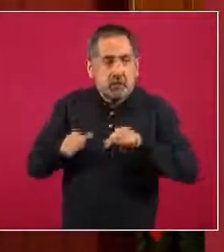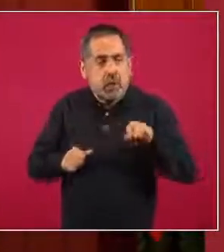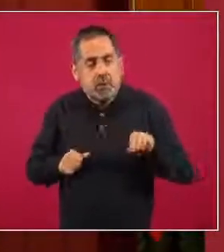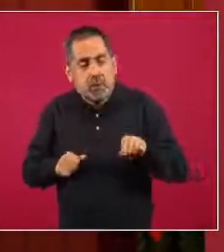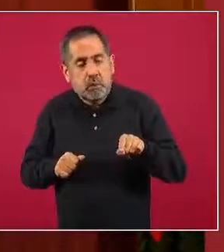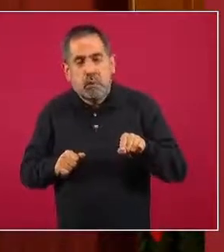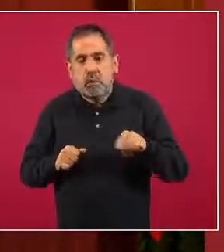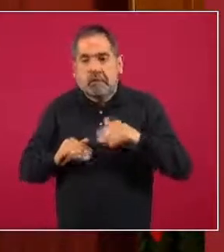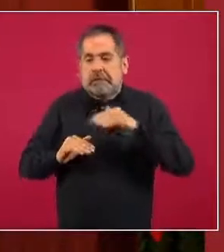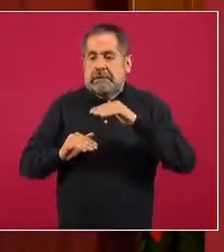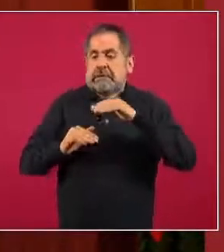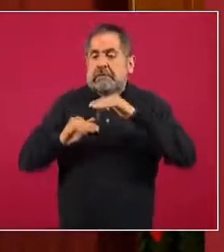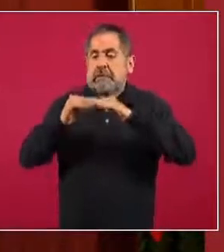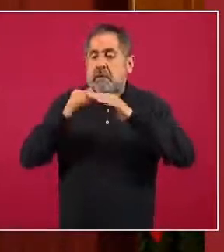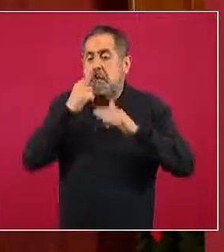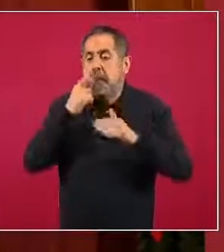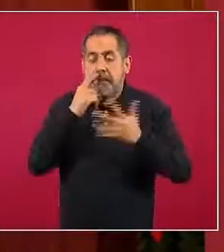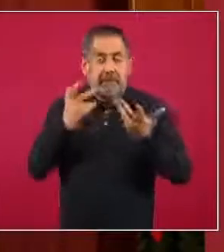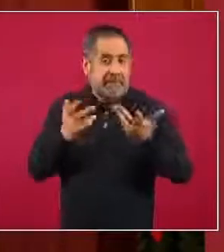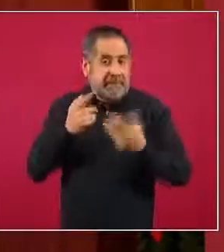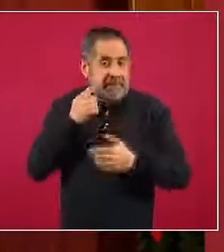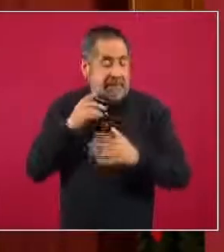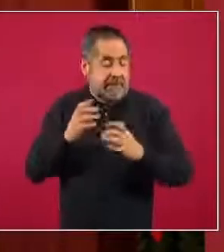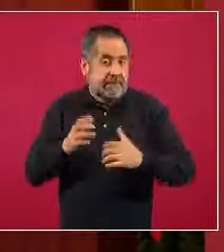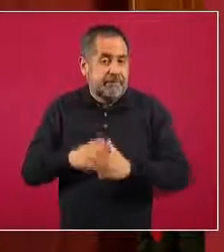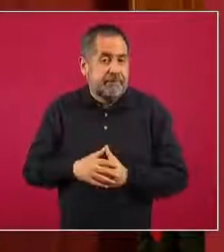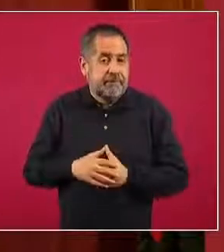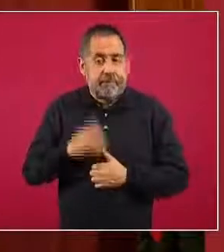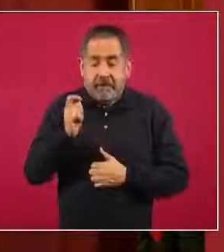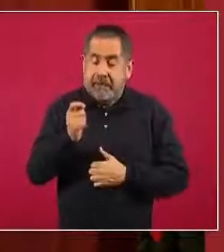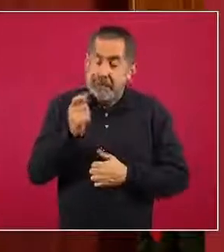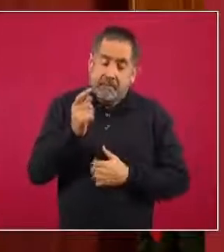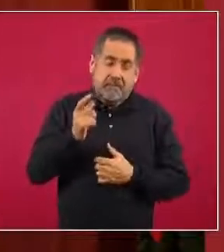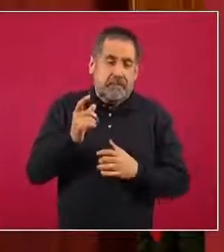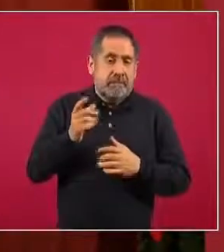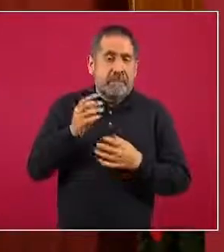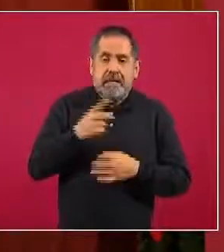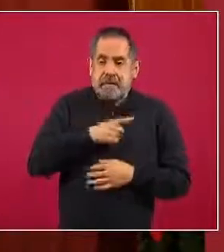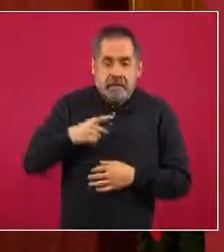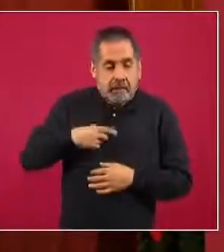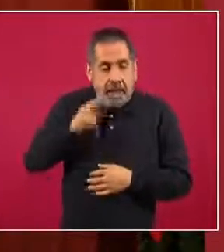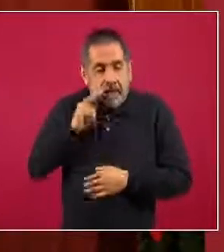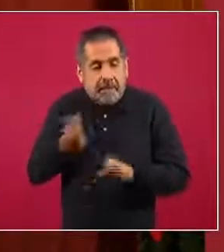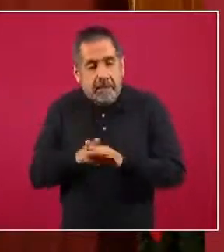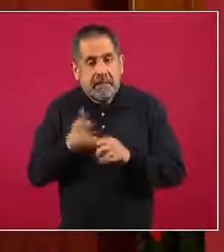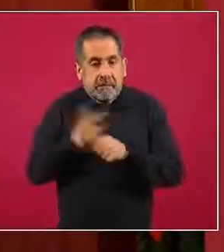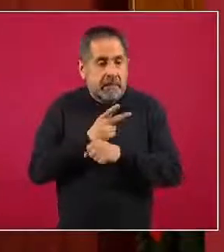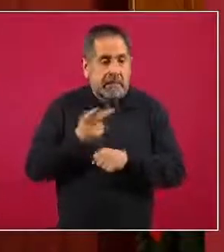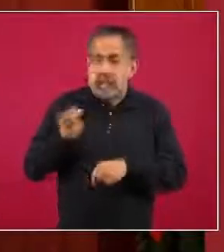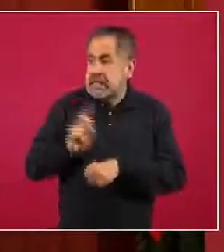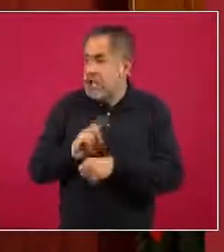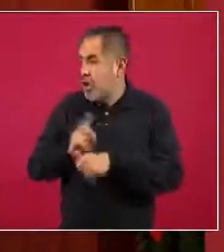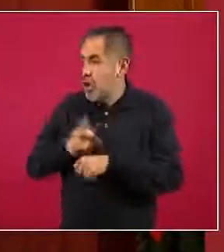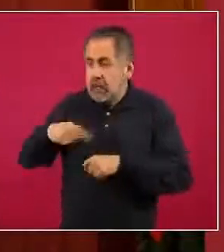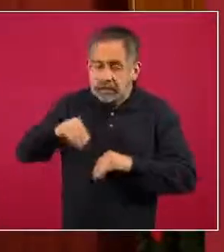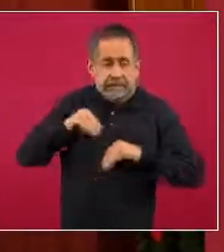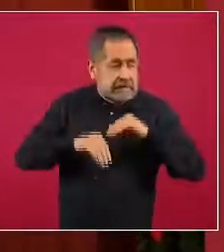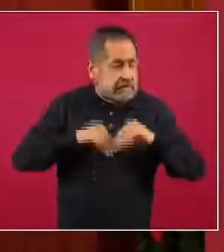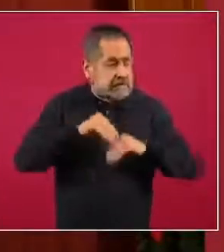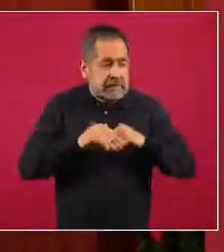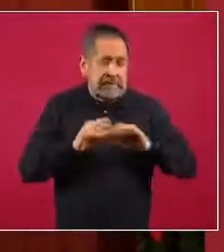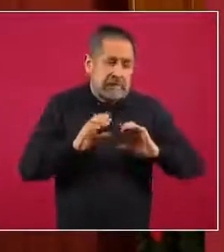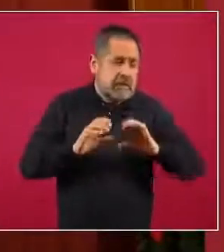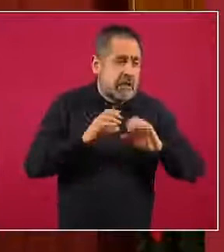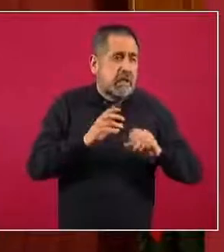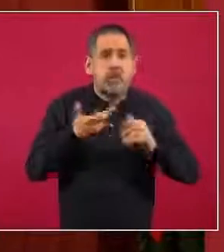meses previos de la pandemia. Y esto es algo importante porque se tiene que estar trabajando día con día para efectos de mantener